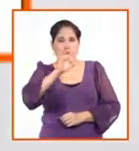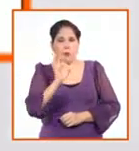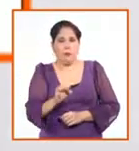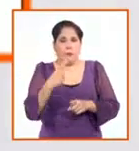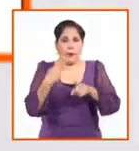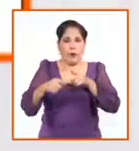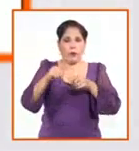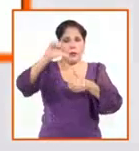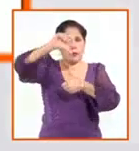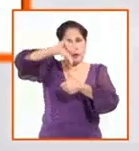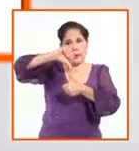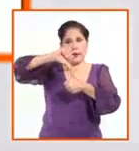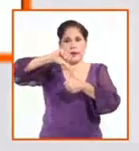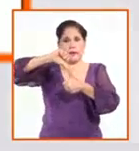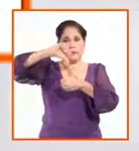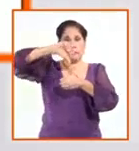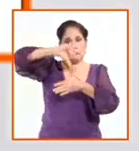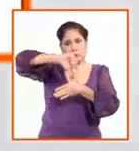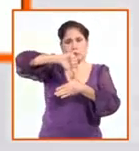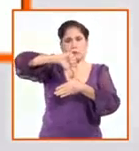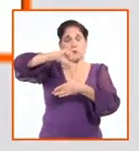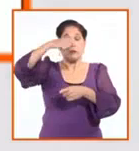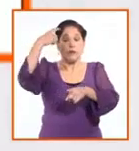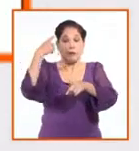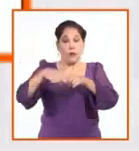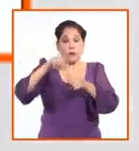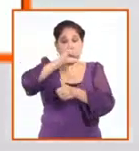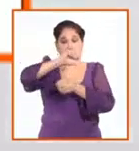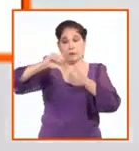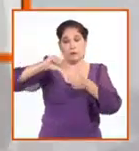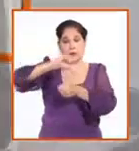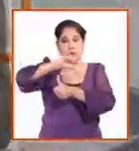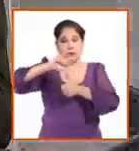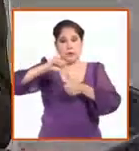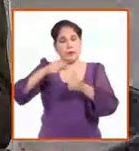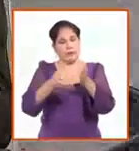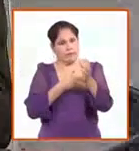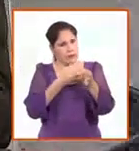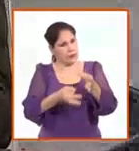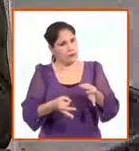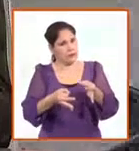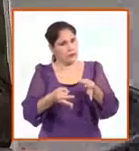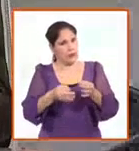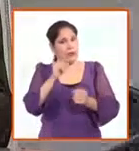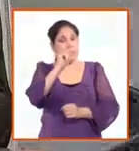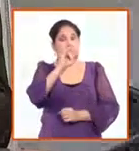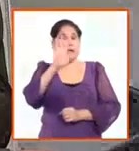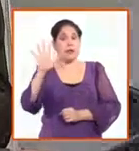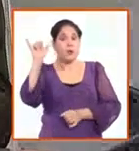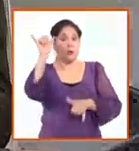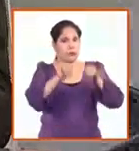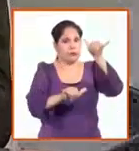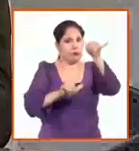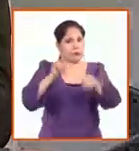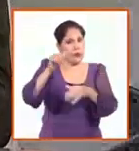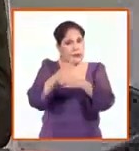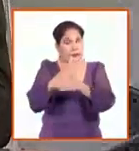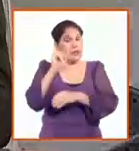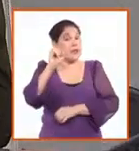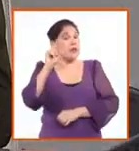Centroamérica, viajes a Sudamérica, viajes al área del Caribe. O sea, realmente, en 61 vuelos diarios hay una diversidad